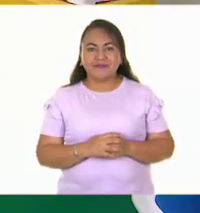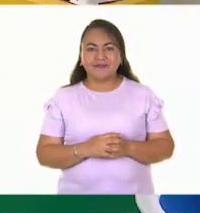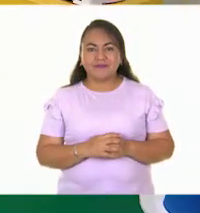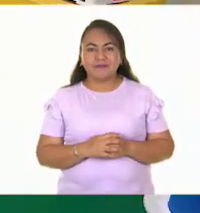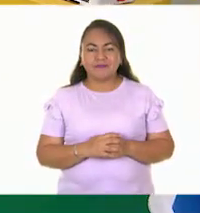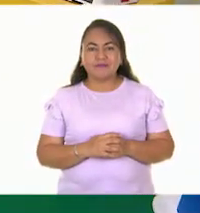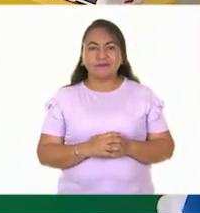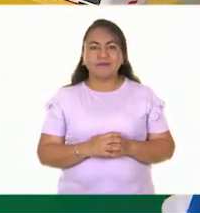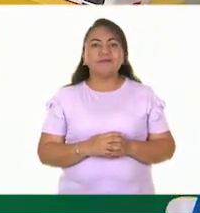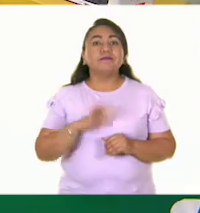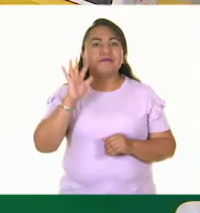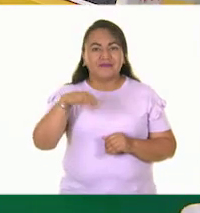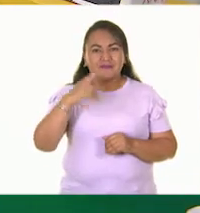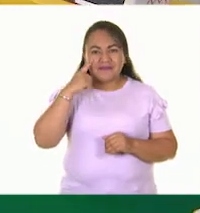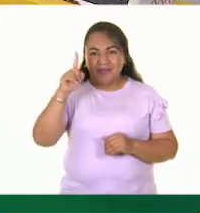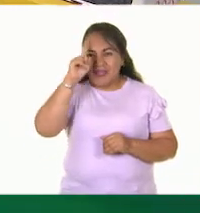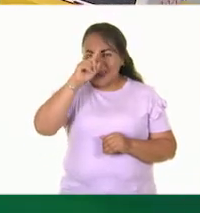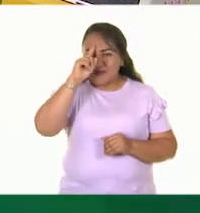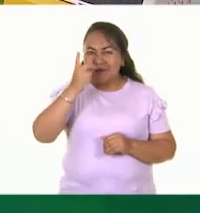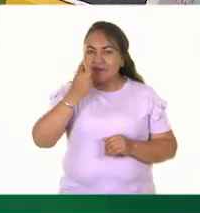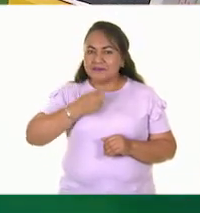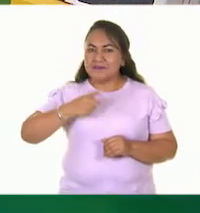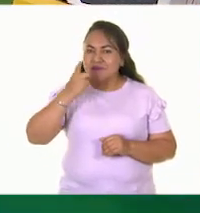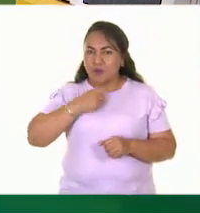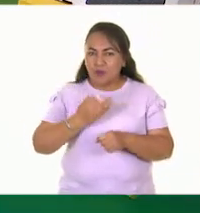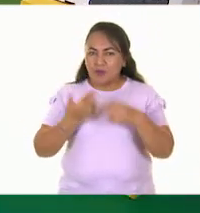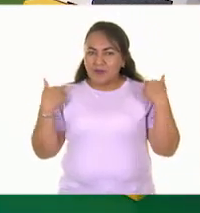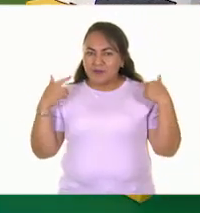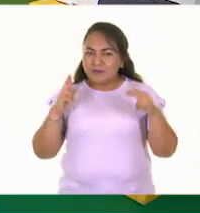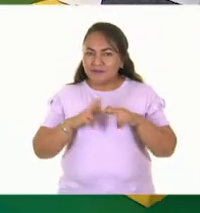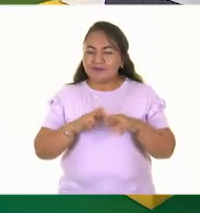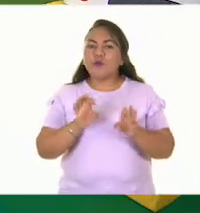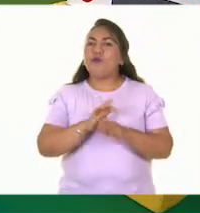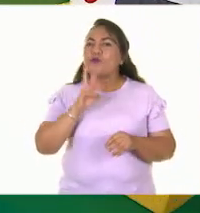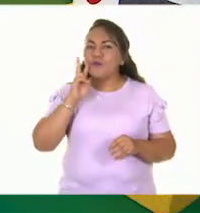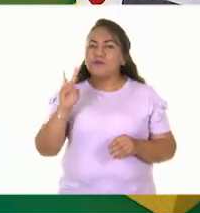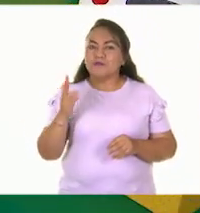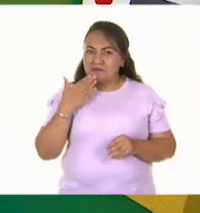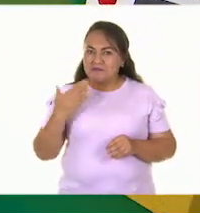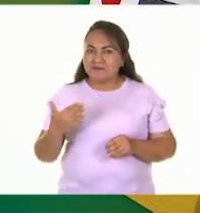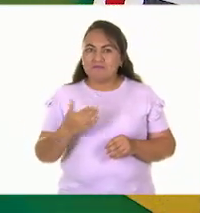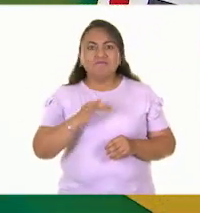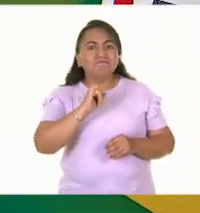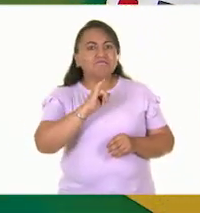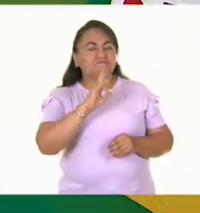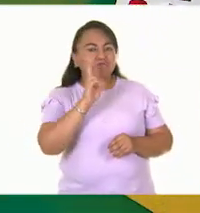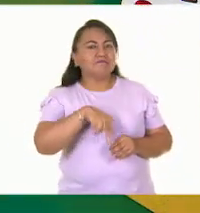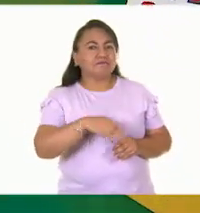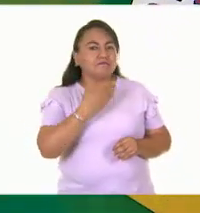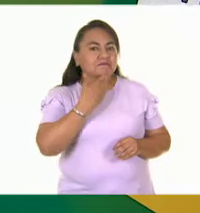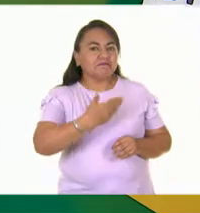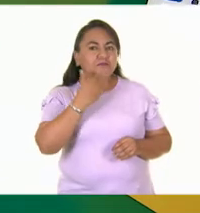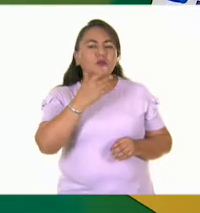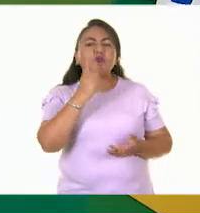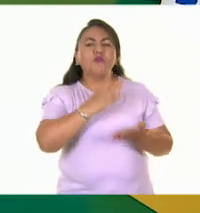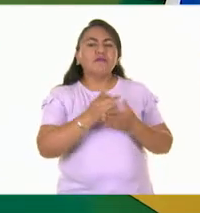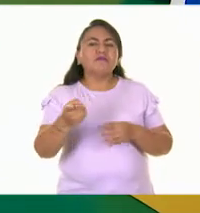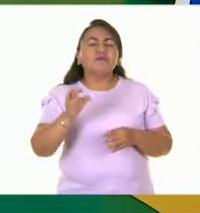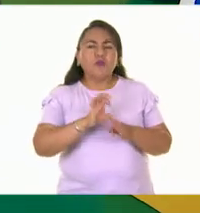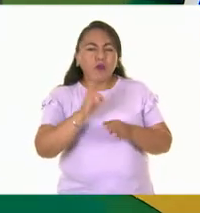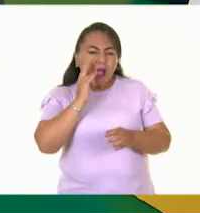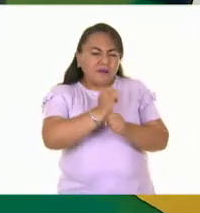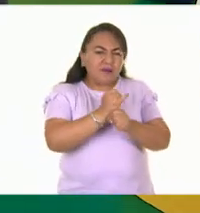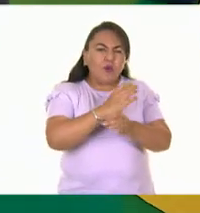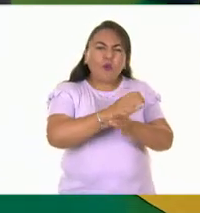Oye, ¿qué tal estas recomendaciones que nos acaba de hacer la maestra? ¿Cómo las viste? Bastante bien, Estuvo bastante bien. Solamente es cosa de ponerte a